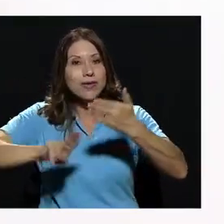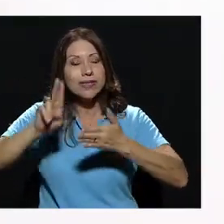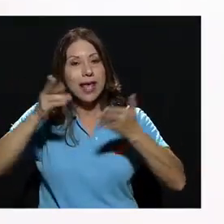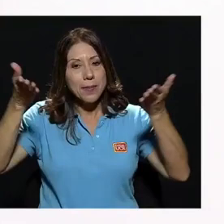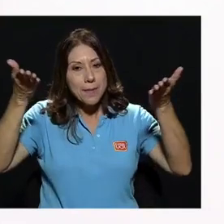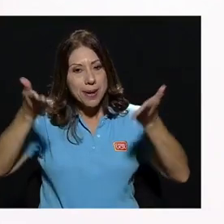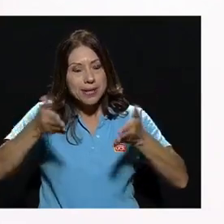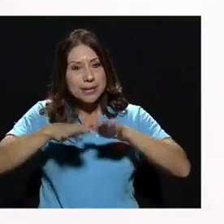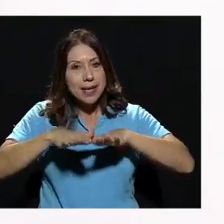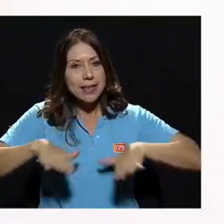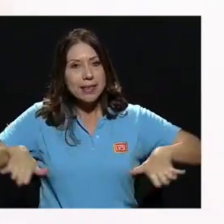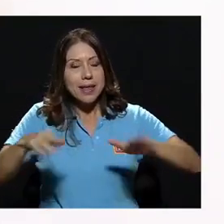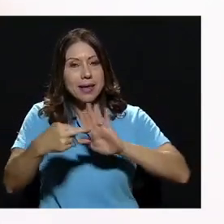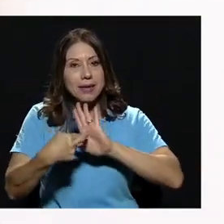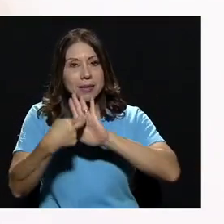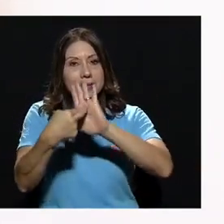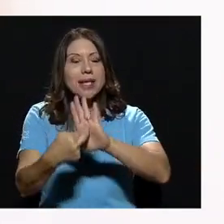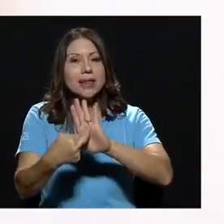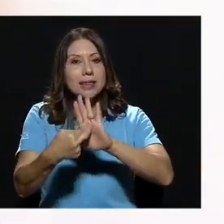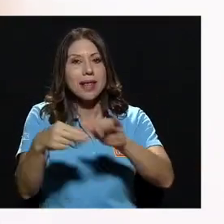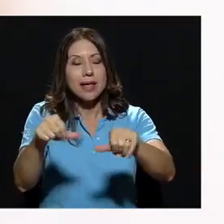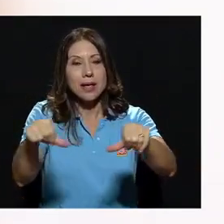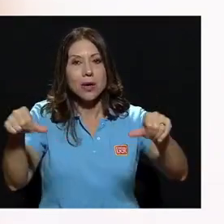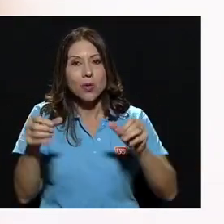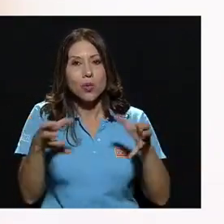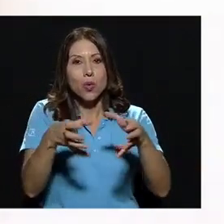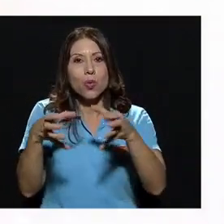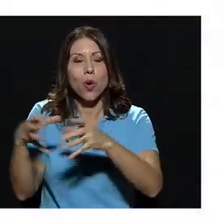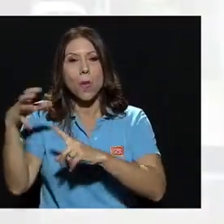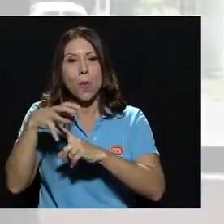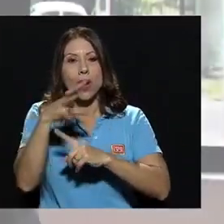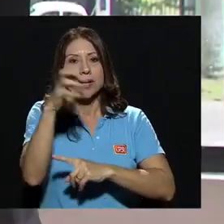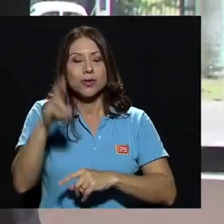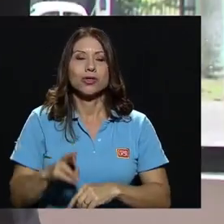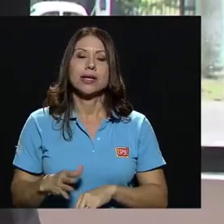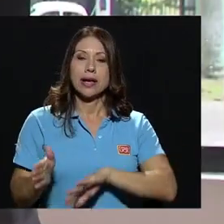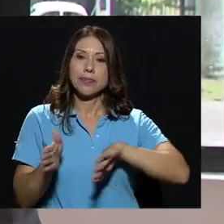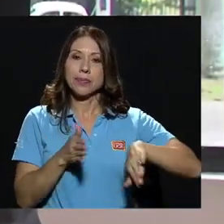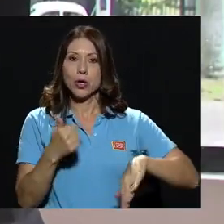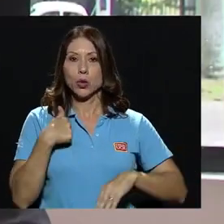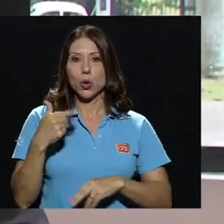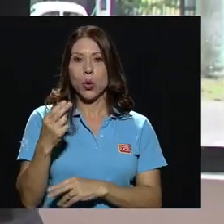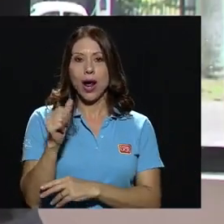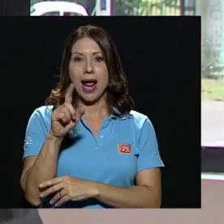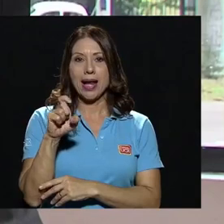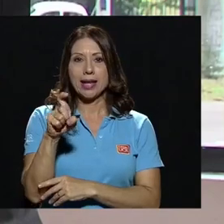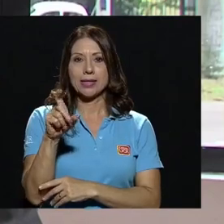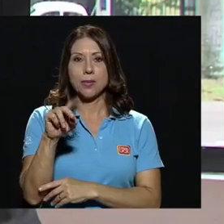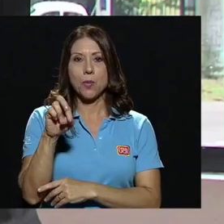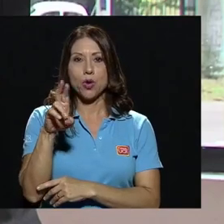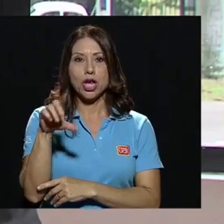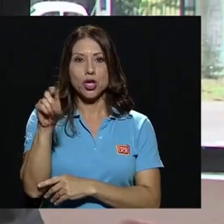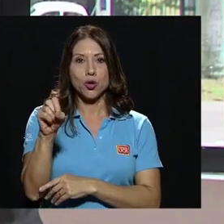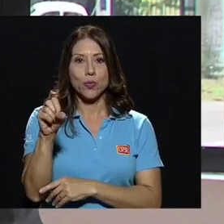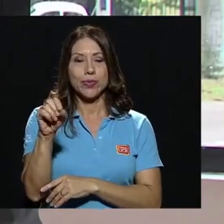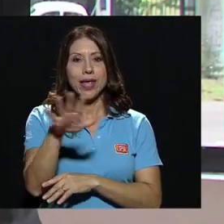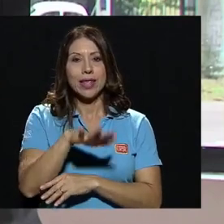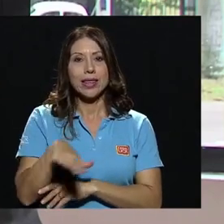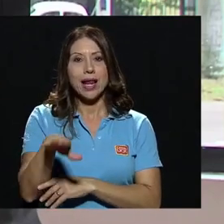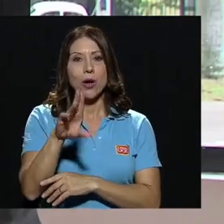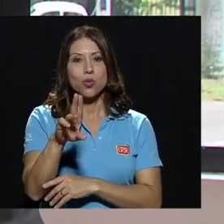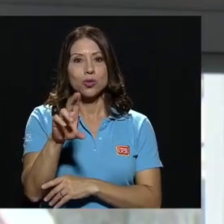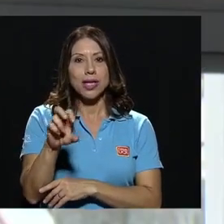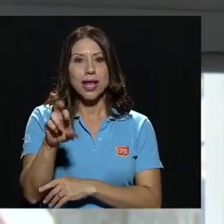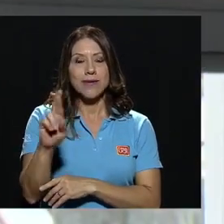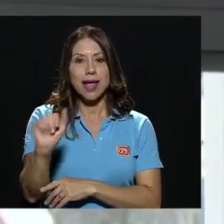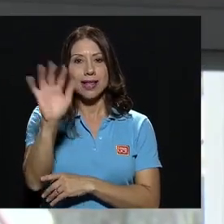realmente y que represente los sectores populares de Costa Rica. Soy Alex Murillo, profesor de la sede del Atlántico de la Universidad de Costa